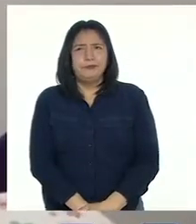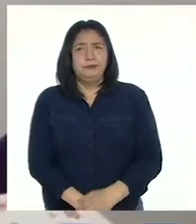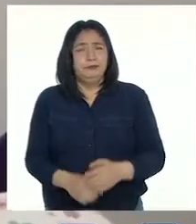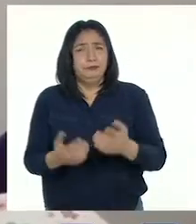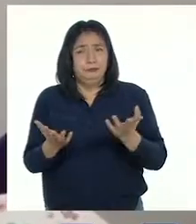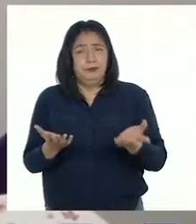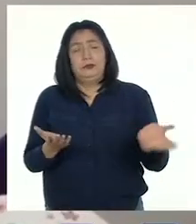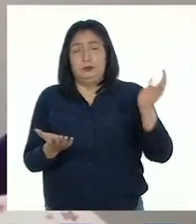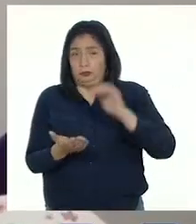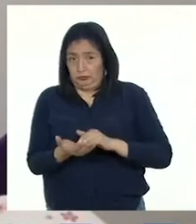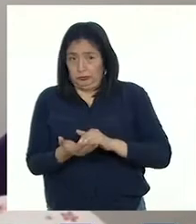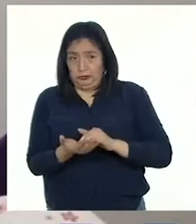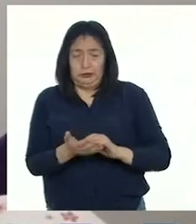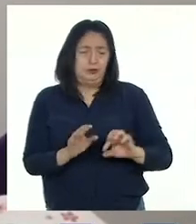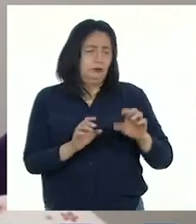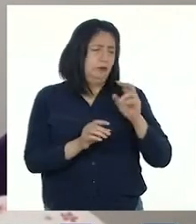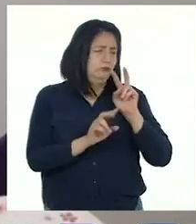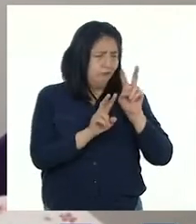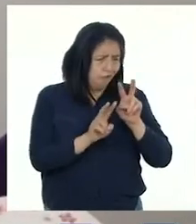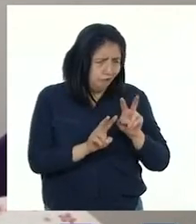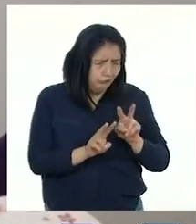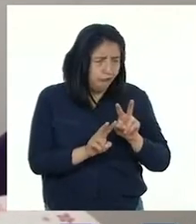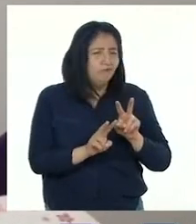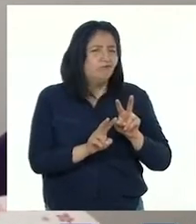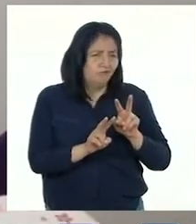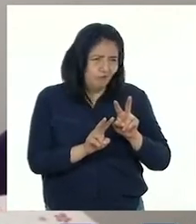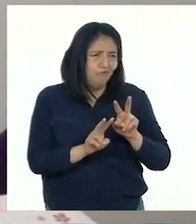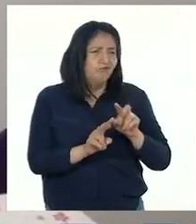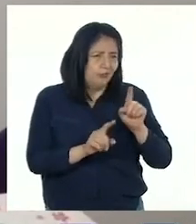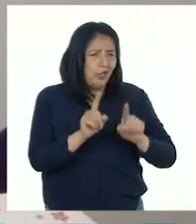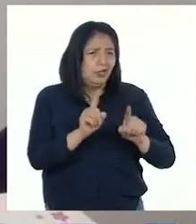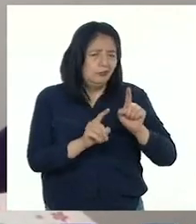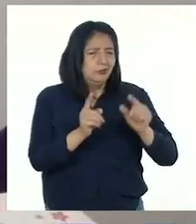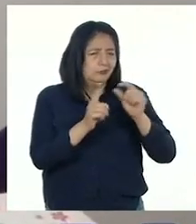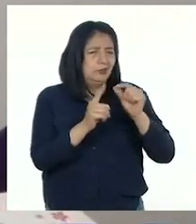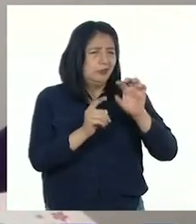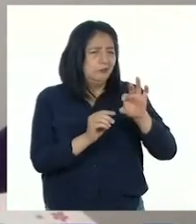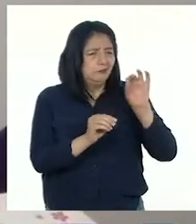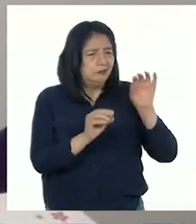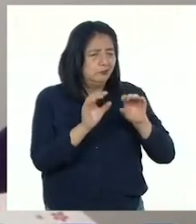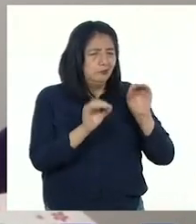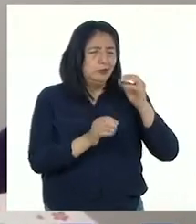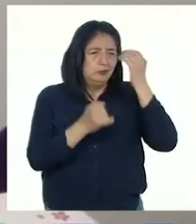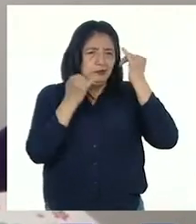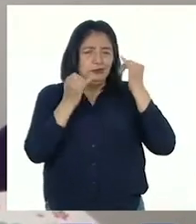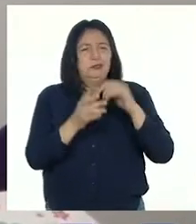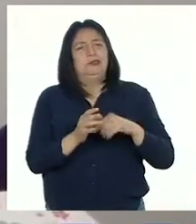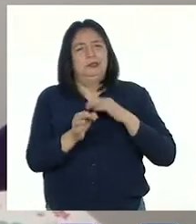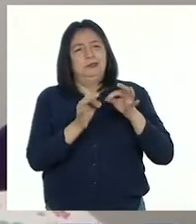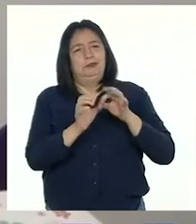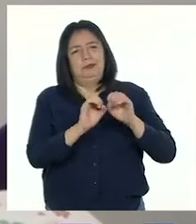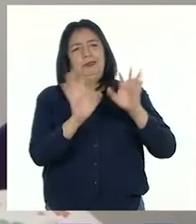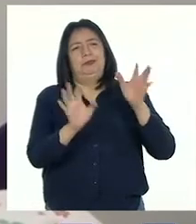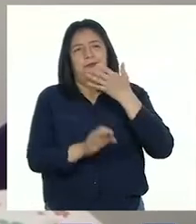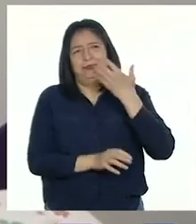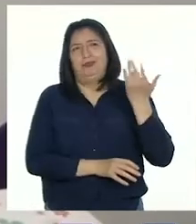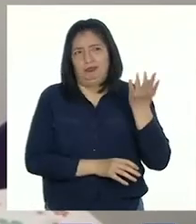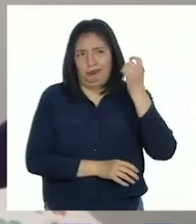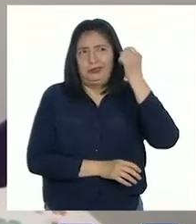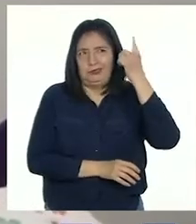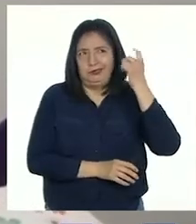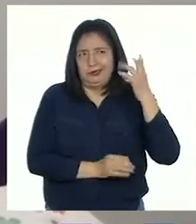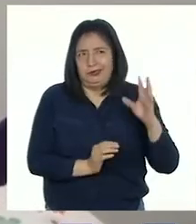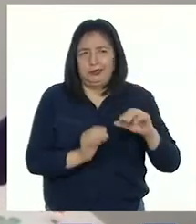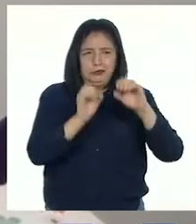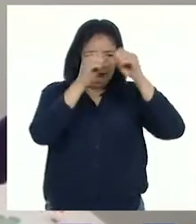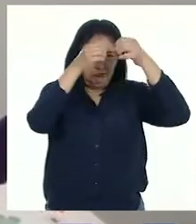Revisé nuevamente mi trabajo y me di cuenta de que debía quitar algunas palabras para que la idea sea más clara y se entienda mejor